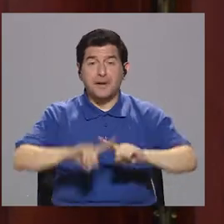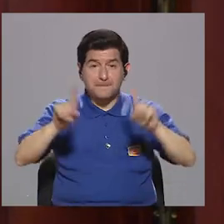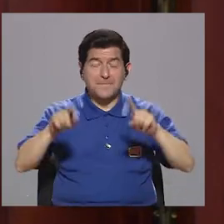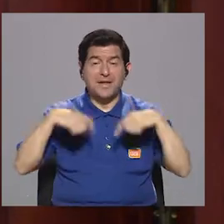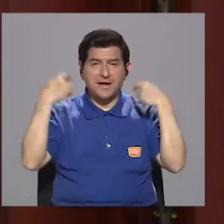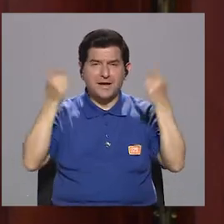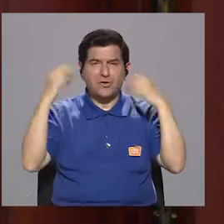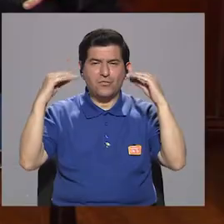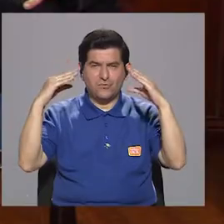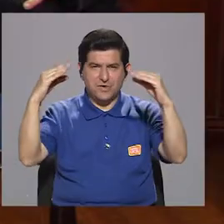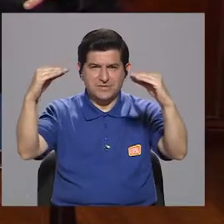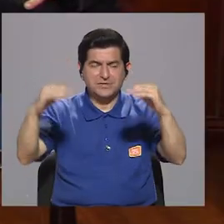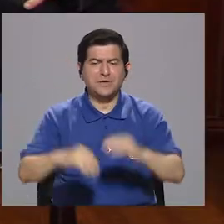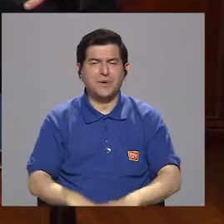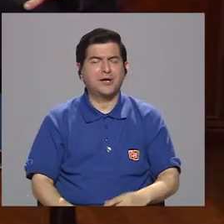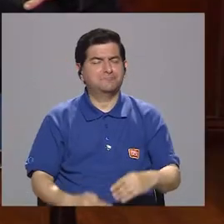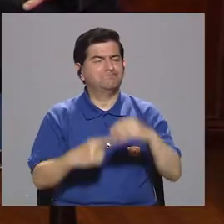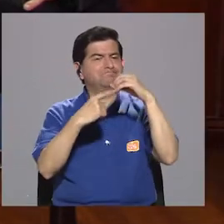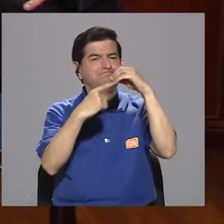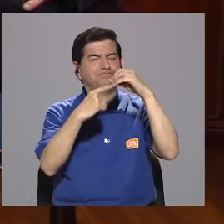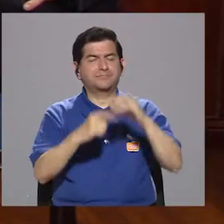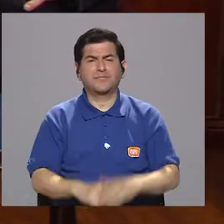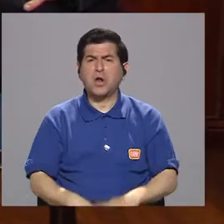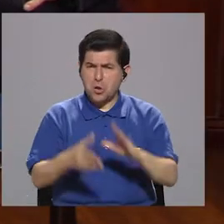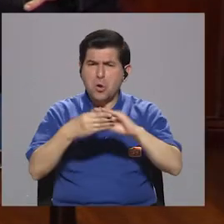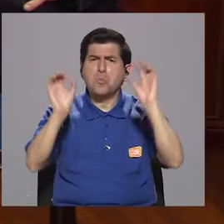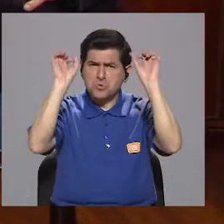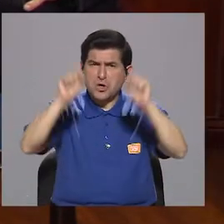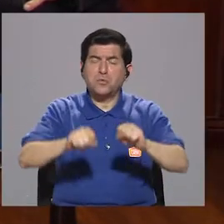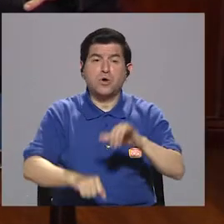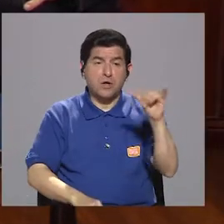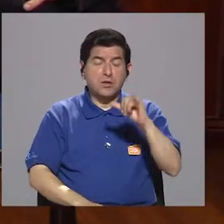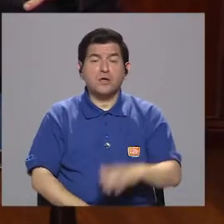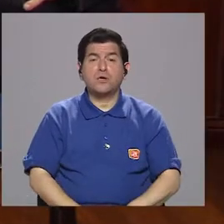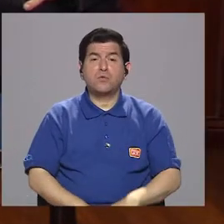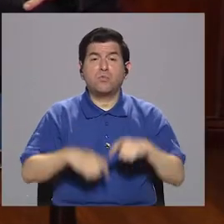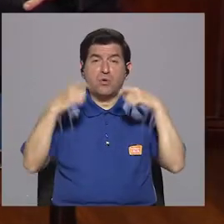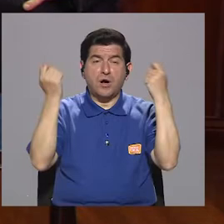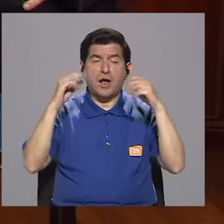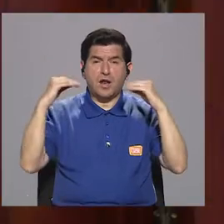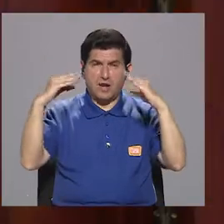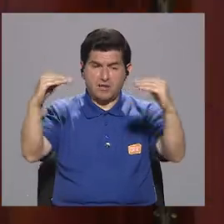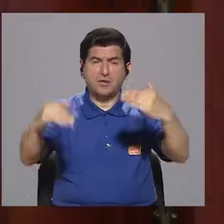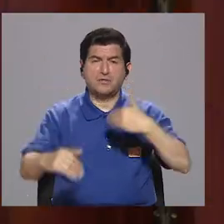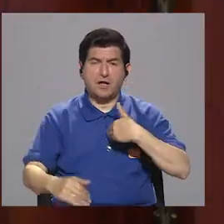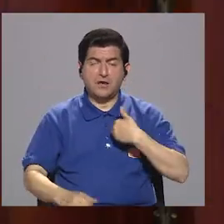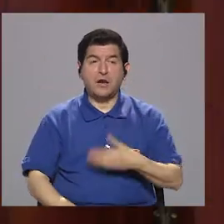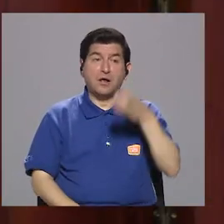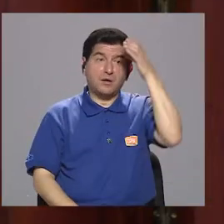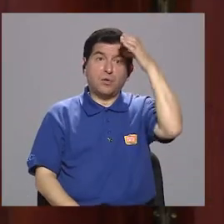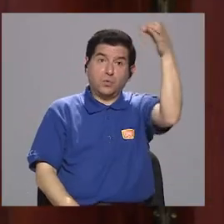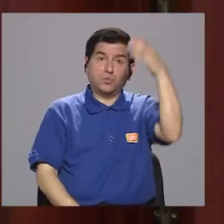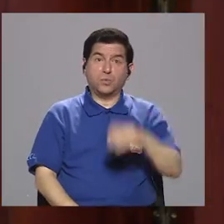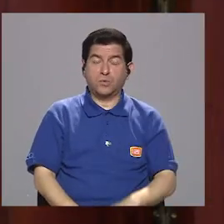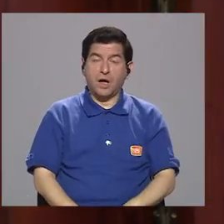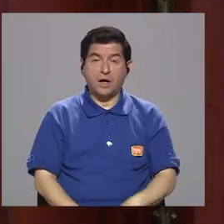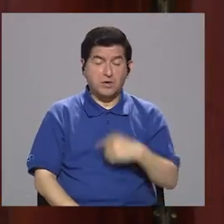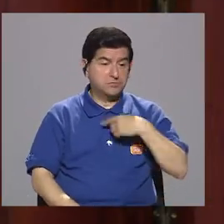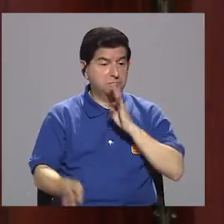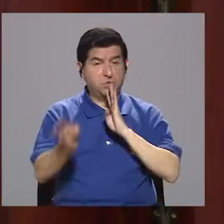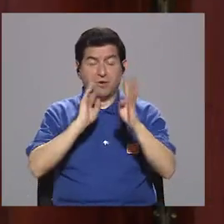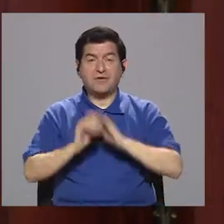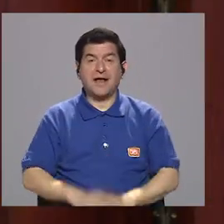pero el Festival de la Me puede comentar, don Johnny. Me lo puede comentar sin ningún problema. No, no. Igual que el Festival de la Luz tenemos en el campo cultural, puedo